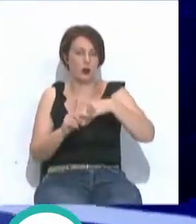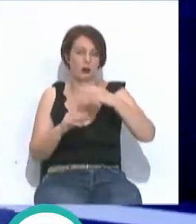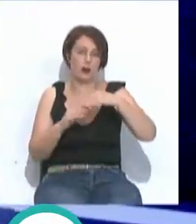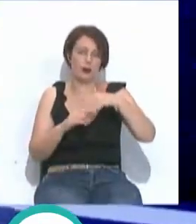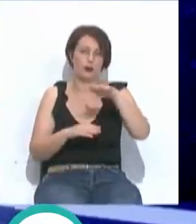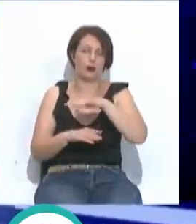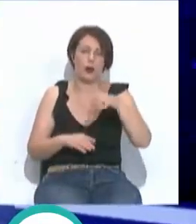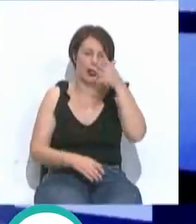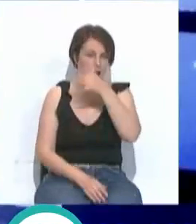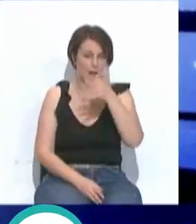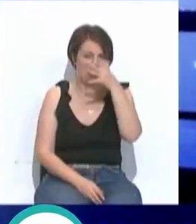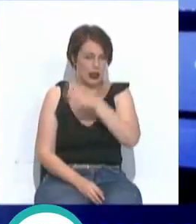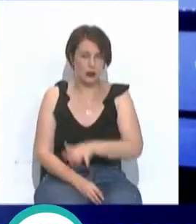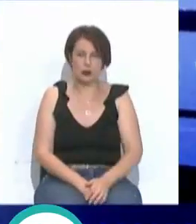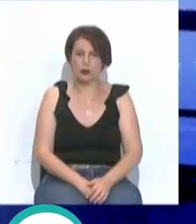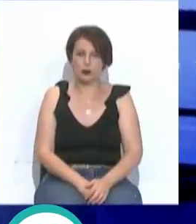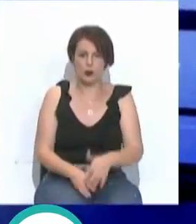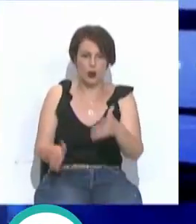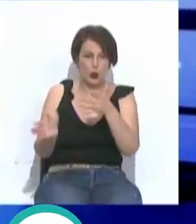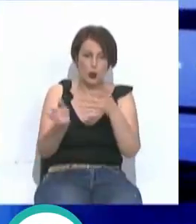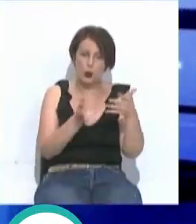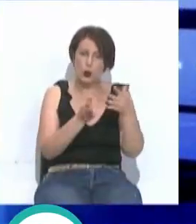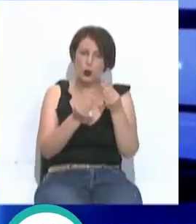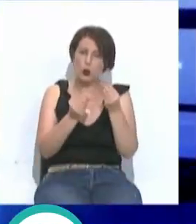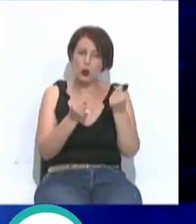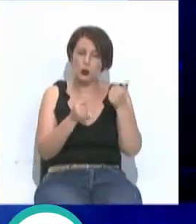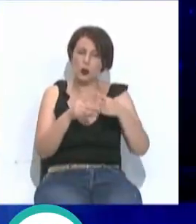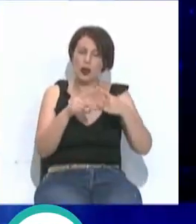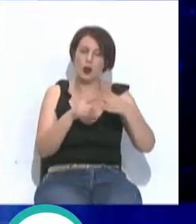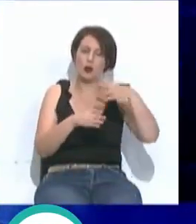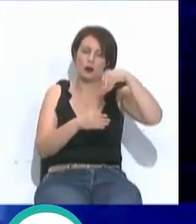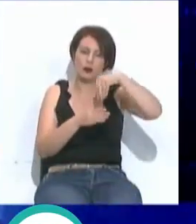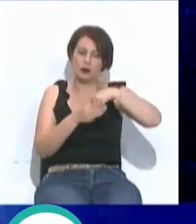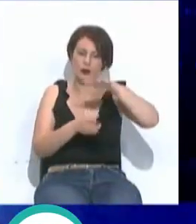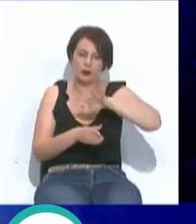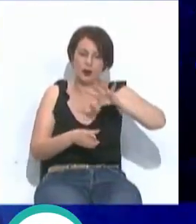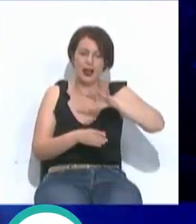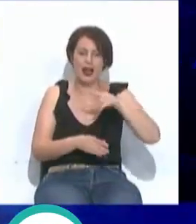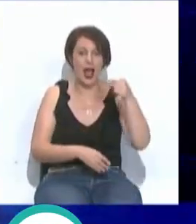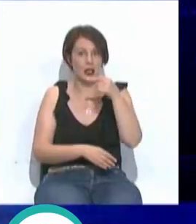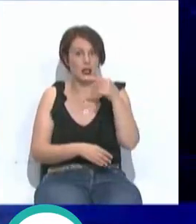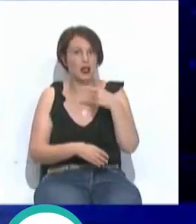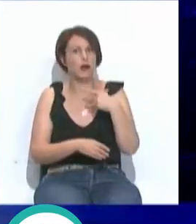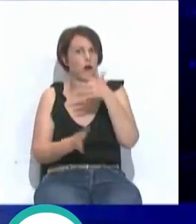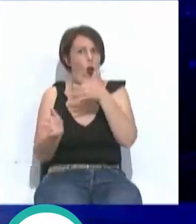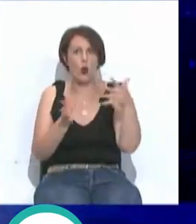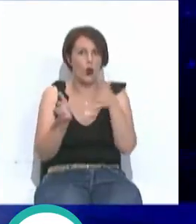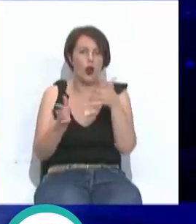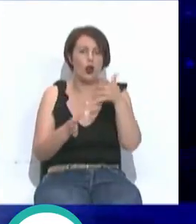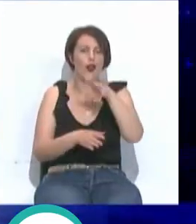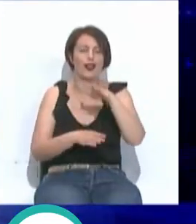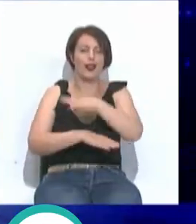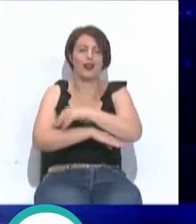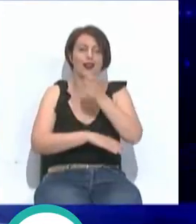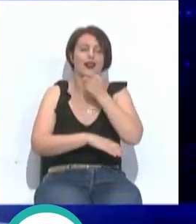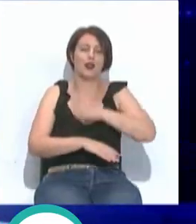de mínima de Jerez de la Frontera. Los vientos soplarán flojos variables en el interior y del este con rachas de fuertes en el estrecho.